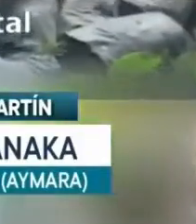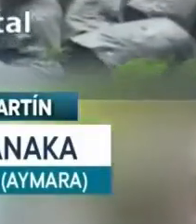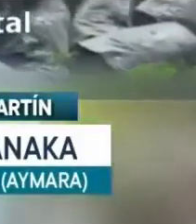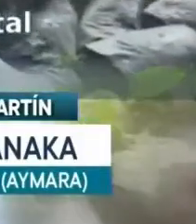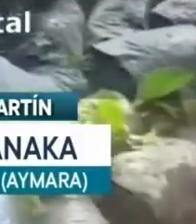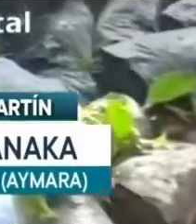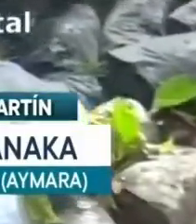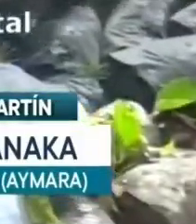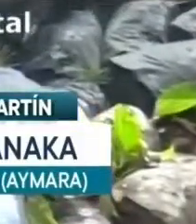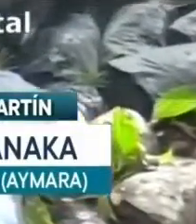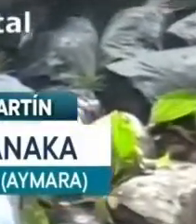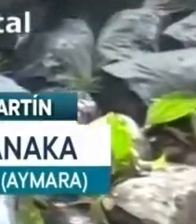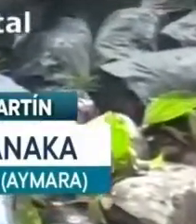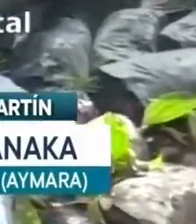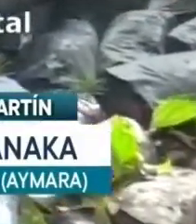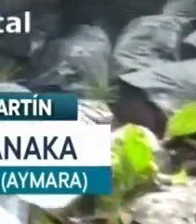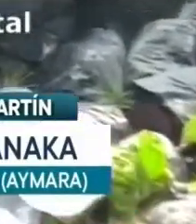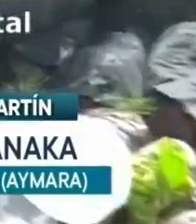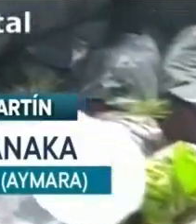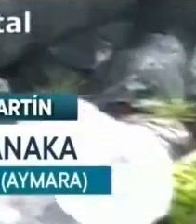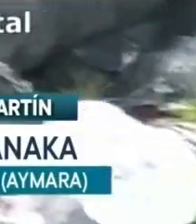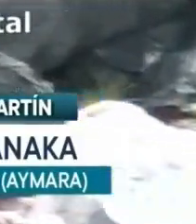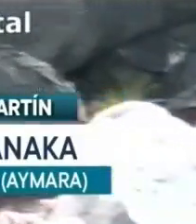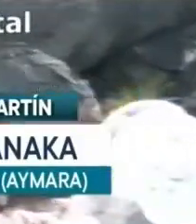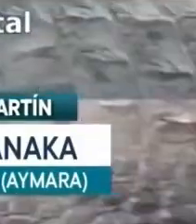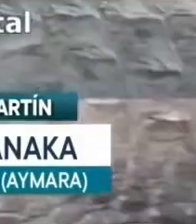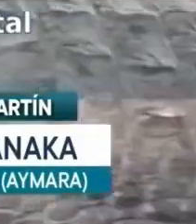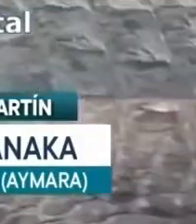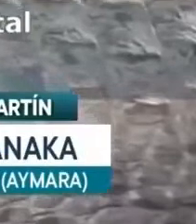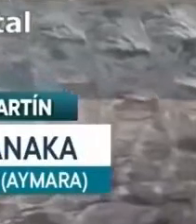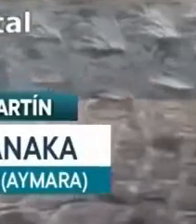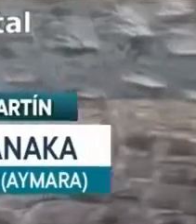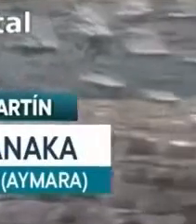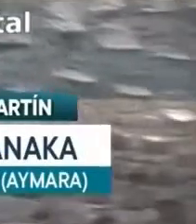chekau, hitaru, apap, kanyari, sasinwa, a, oit, asipkarak,